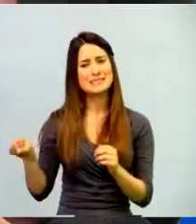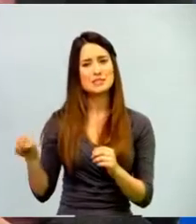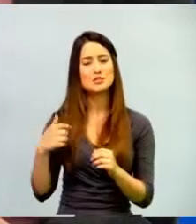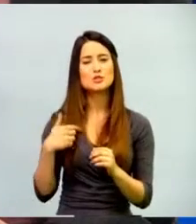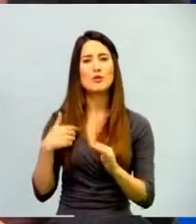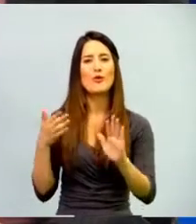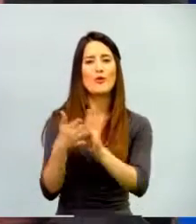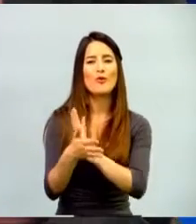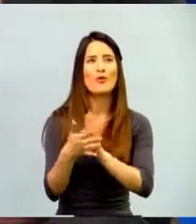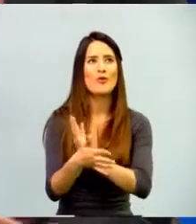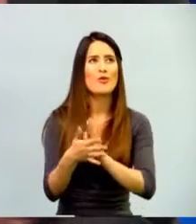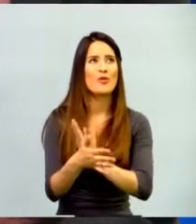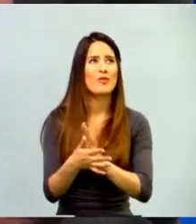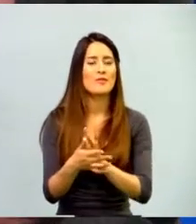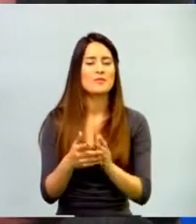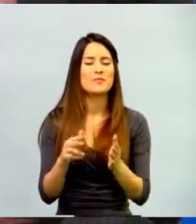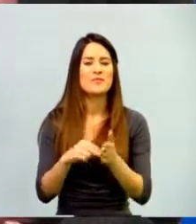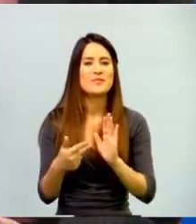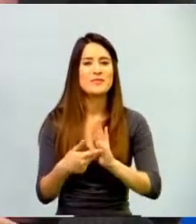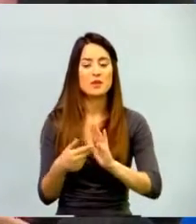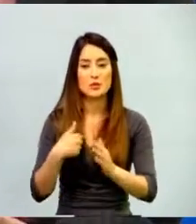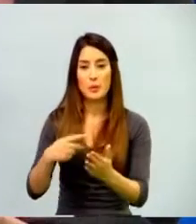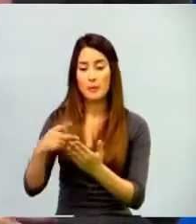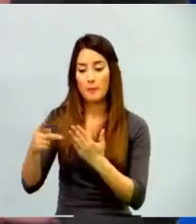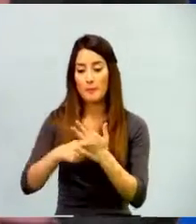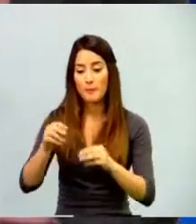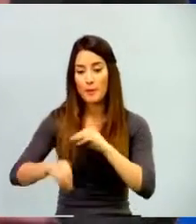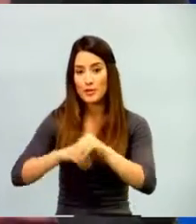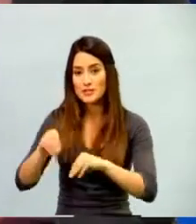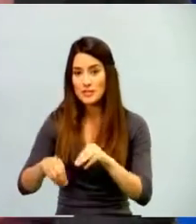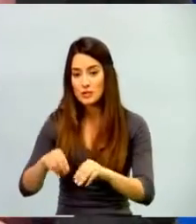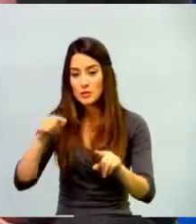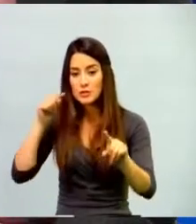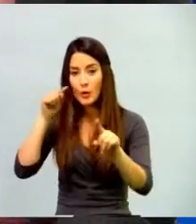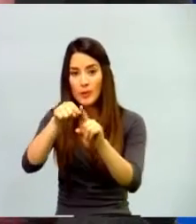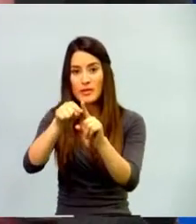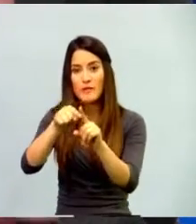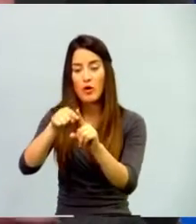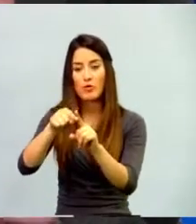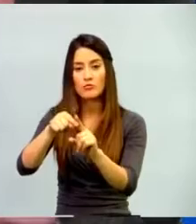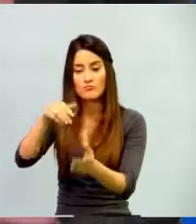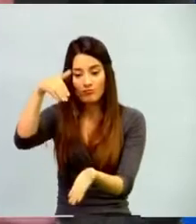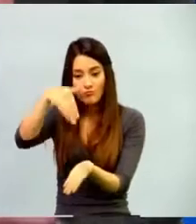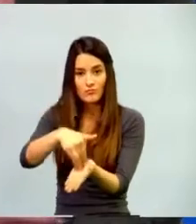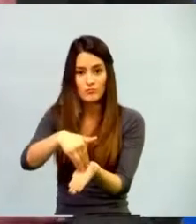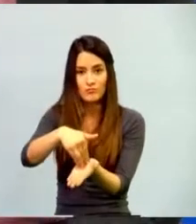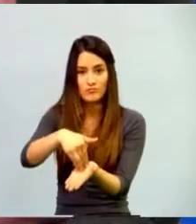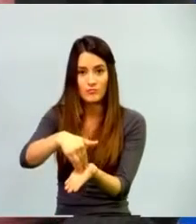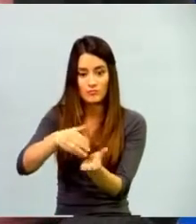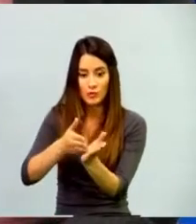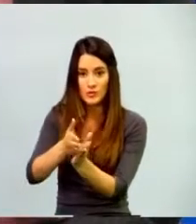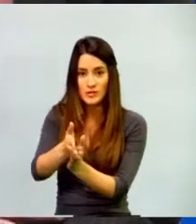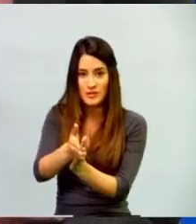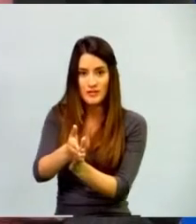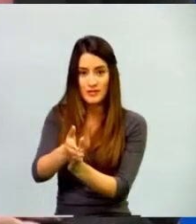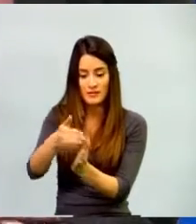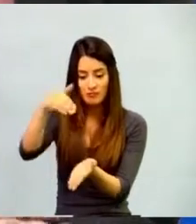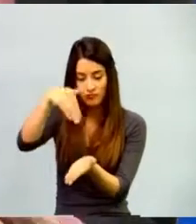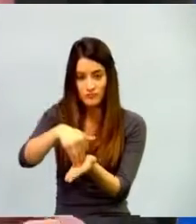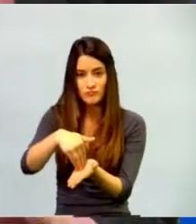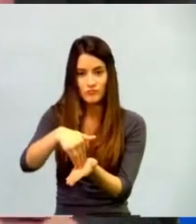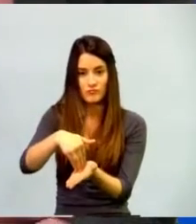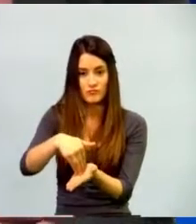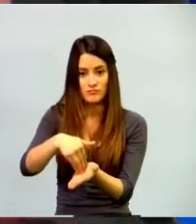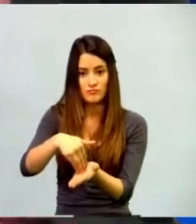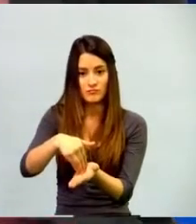que quiero decir es, hay que hacer los proyectos sostenibles en el tiempo para que tengan trascendencia, más bien, digamos